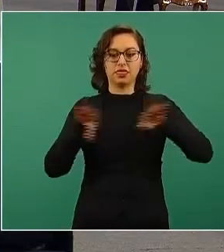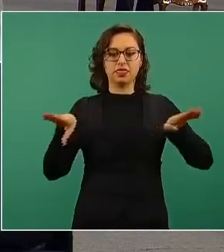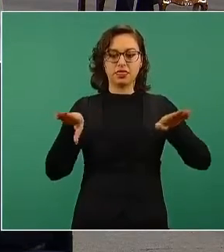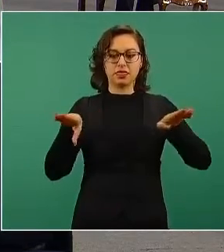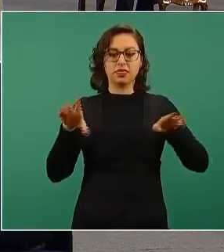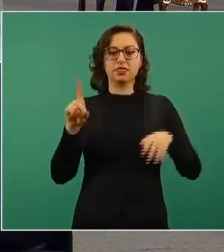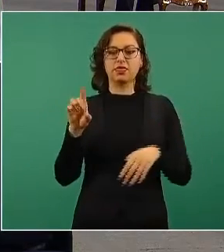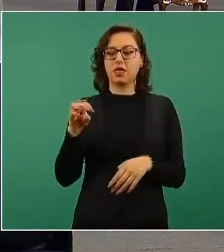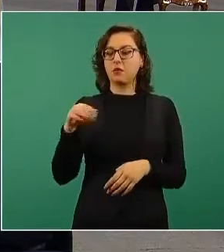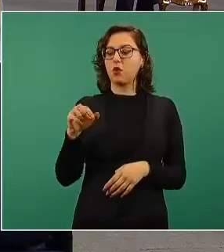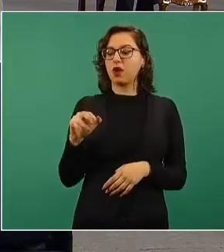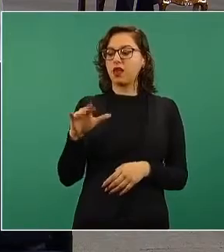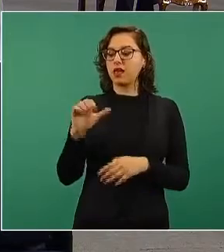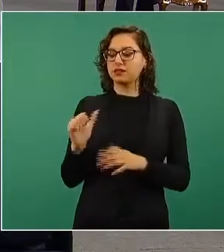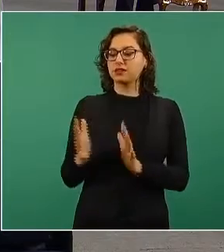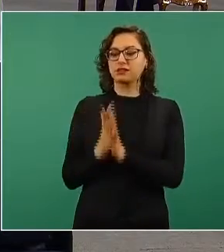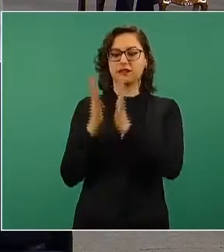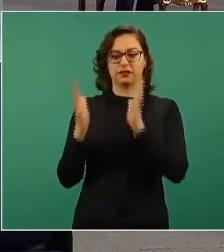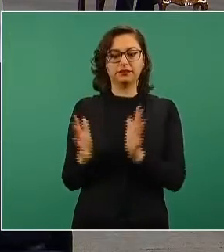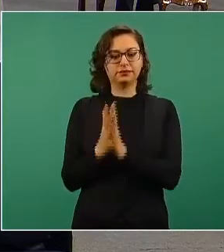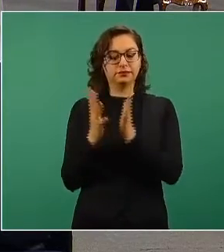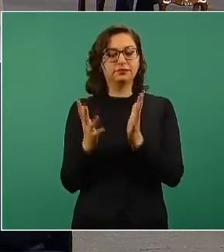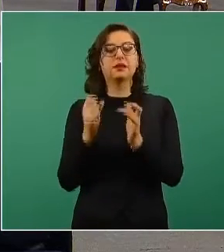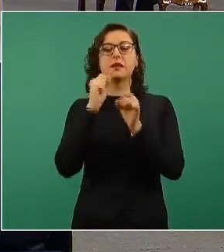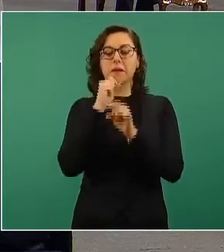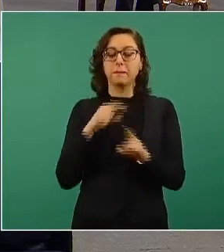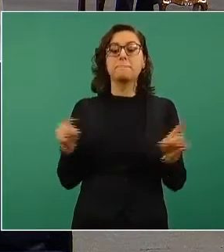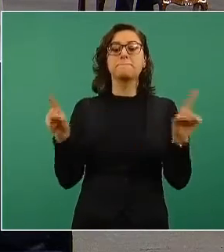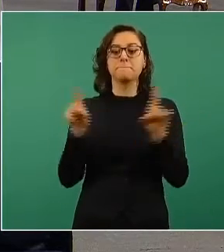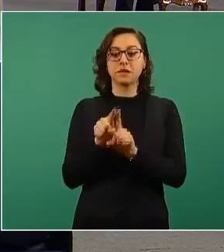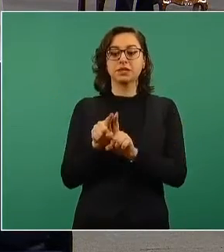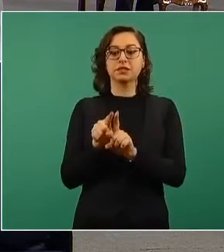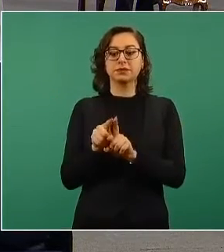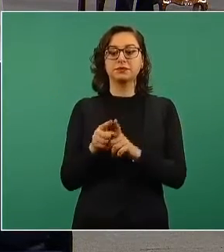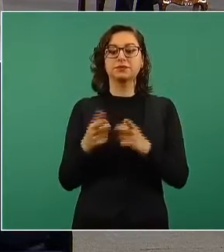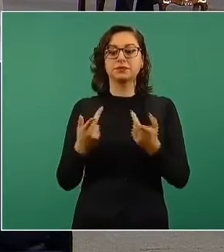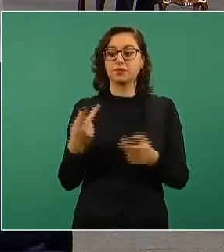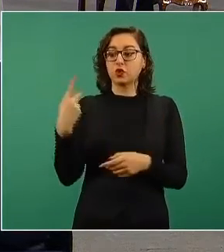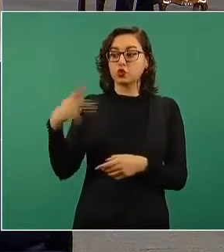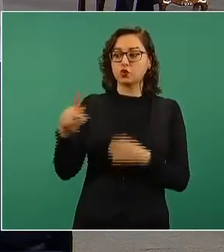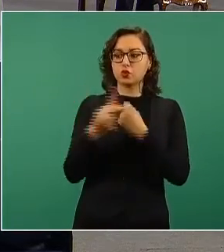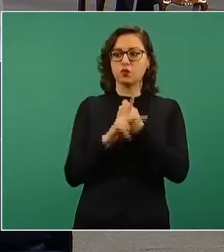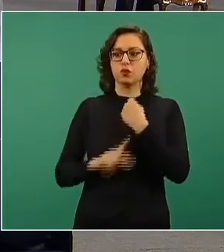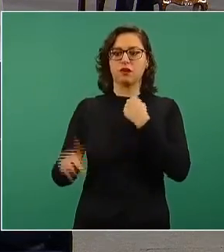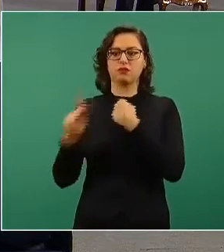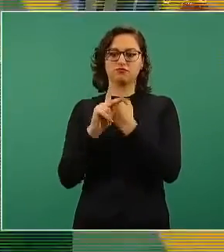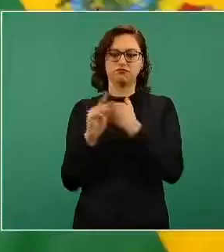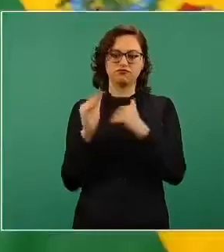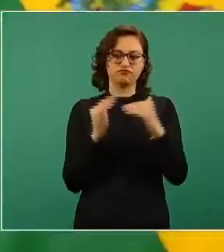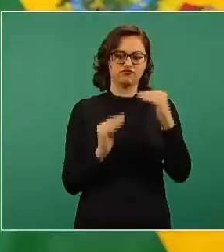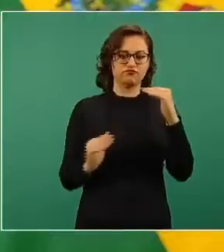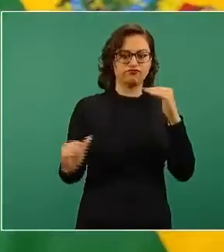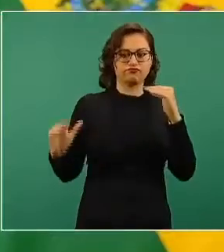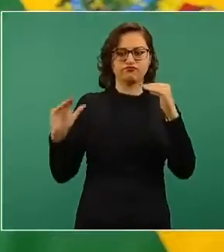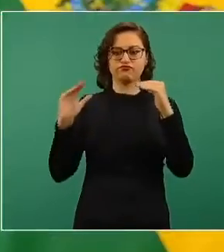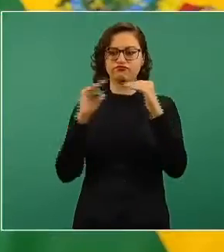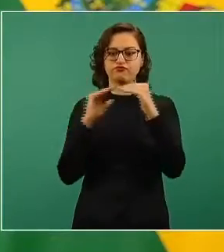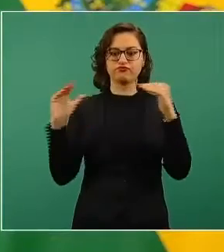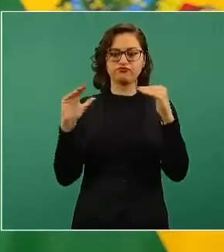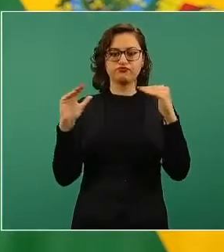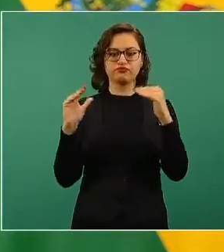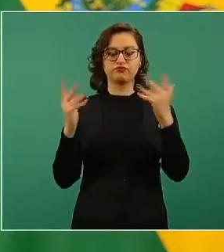y por hacer valer la soberanía de los pueblos